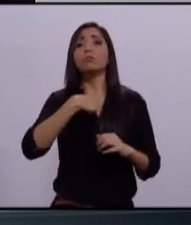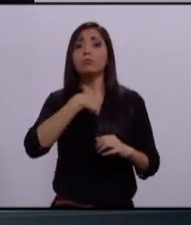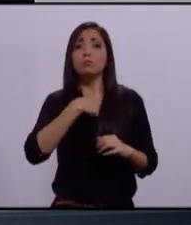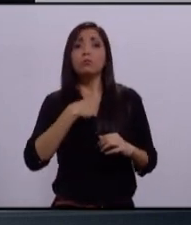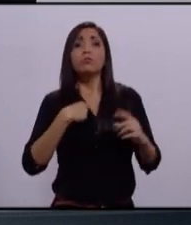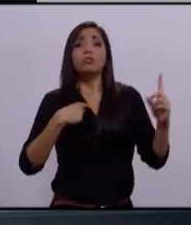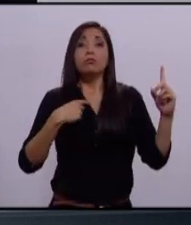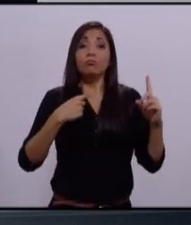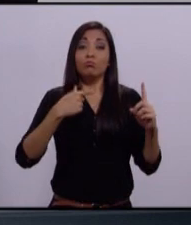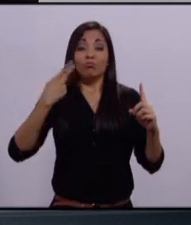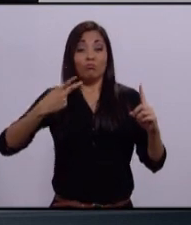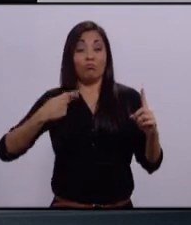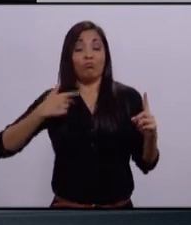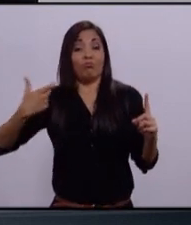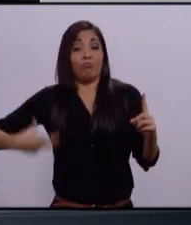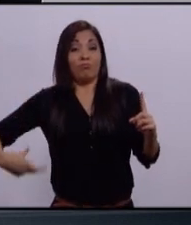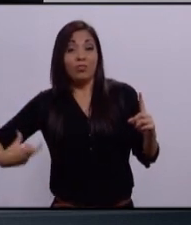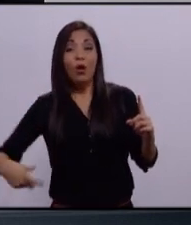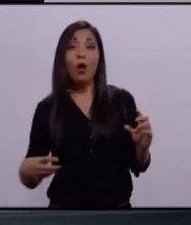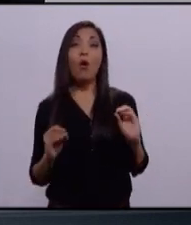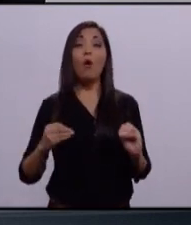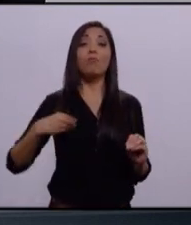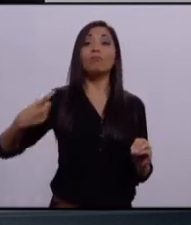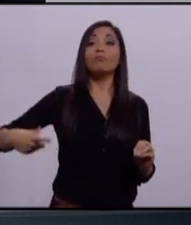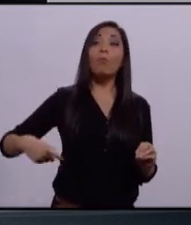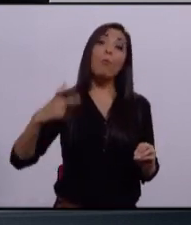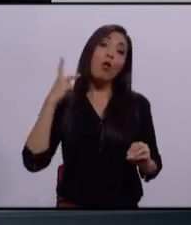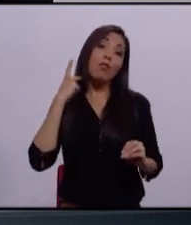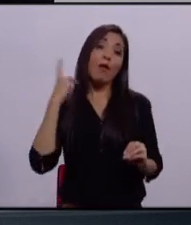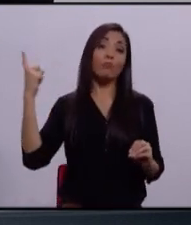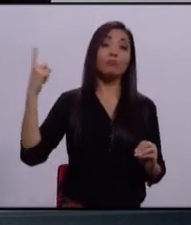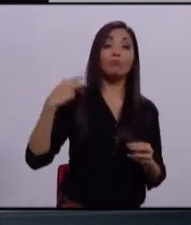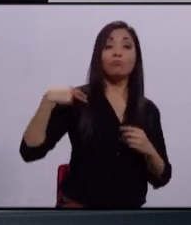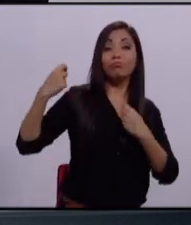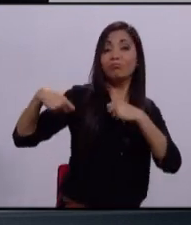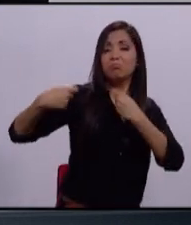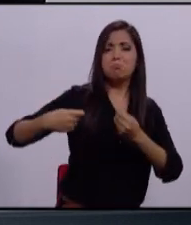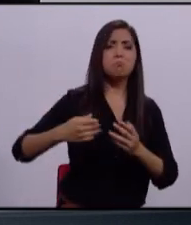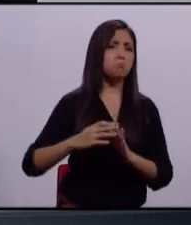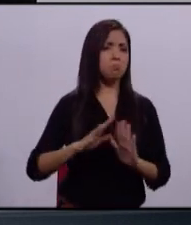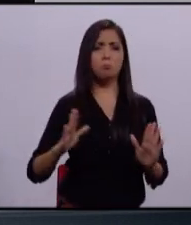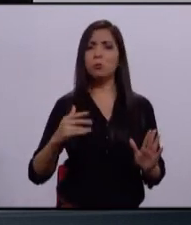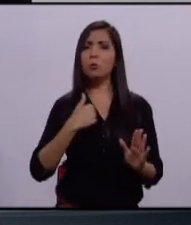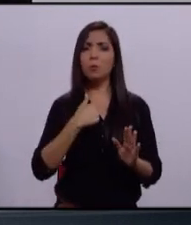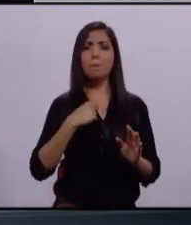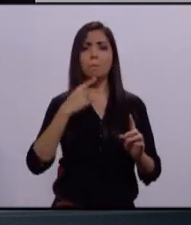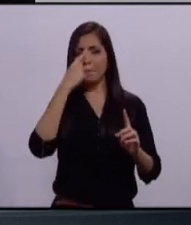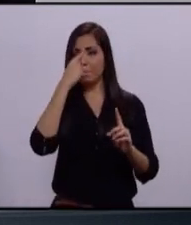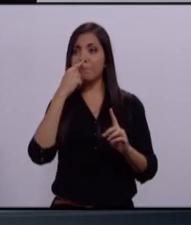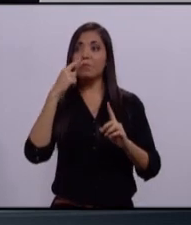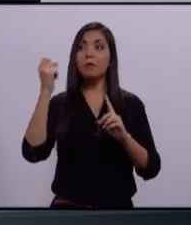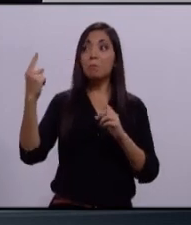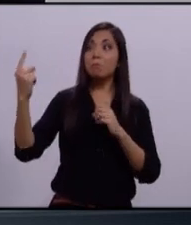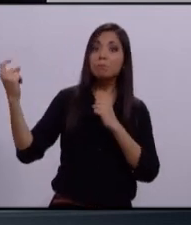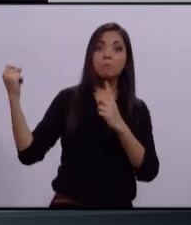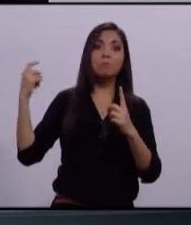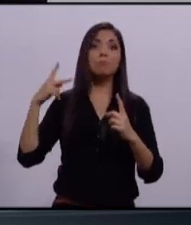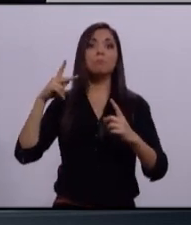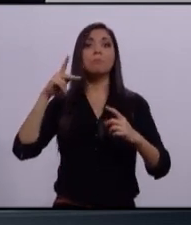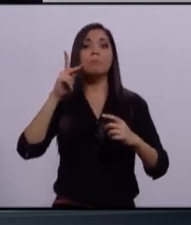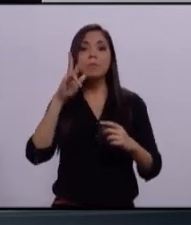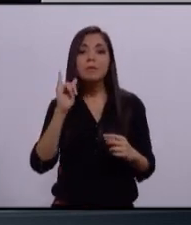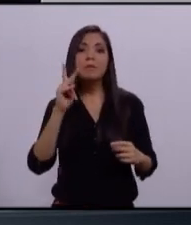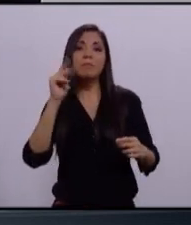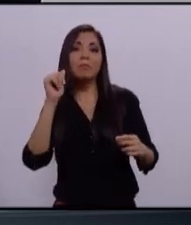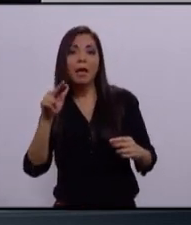ni de la élite económica, ni de la élite política, muy bien representada hoy aquí por el PRI, PAN, MC. Desde joven,